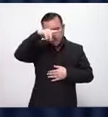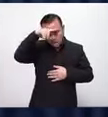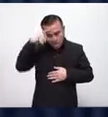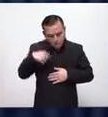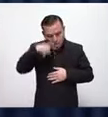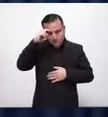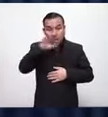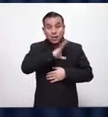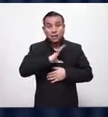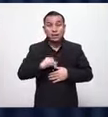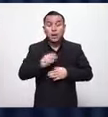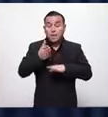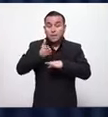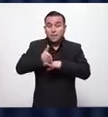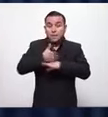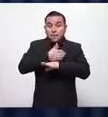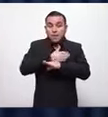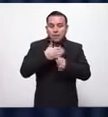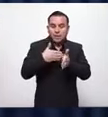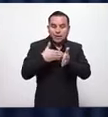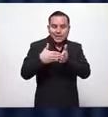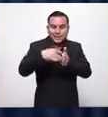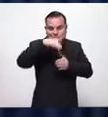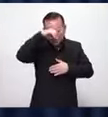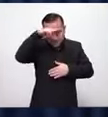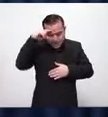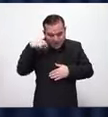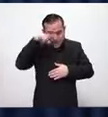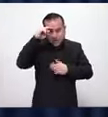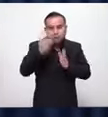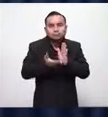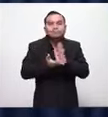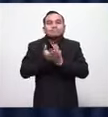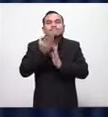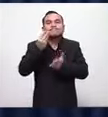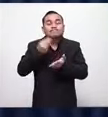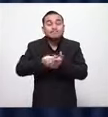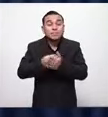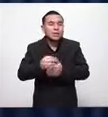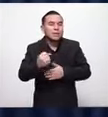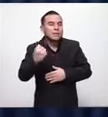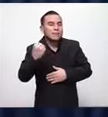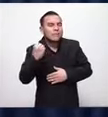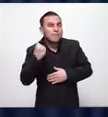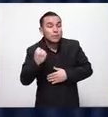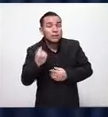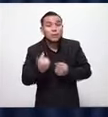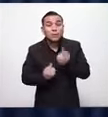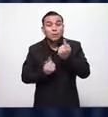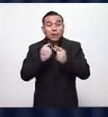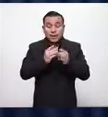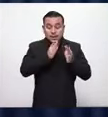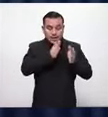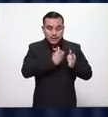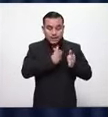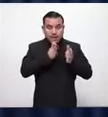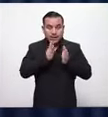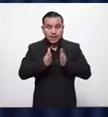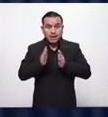necesita ir reaperturando su economía pero necesita y es prioridad que sea de una manera ordenada